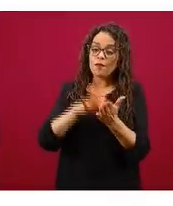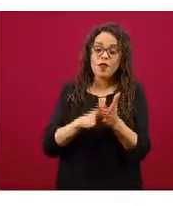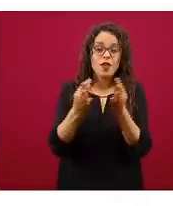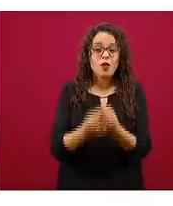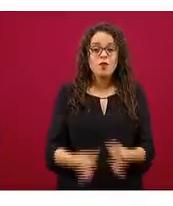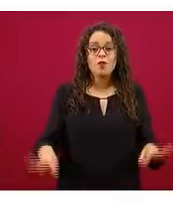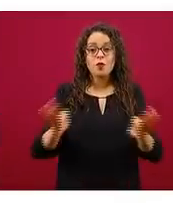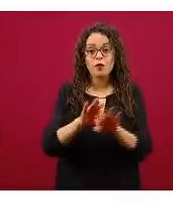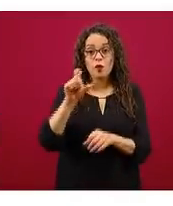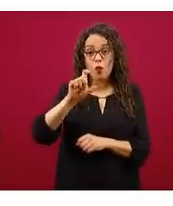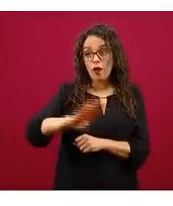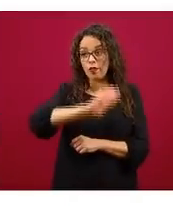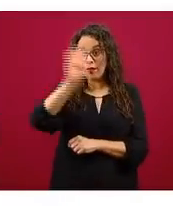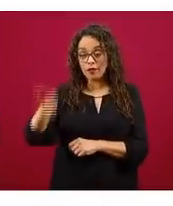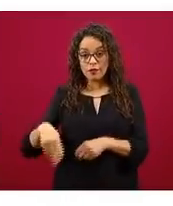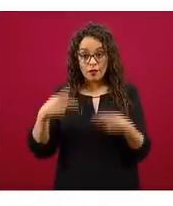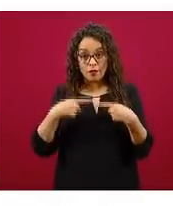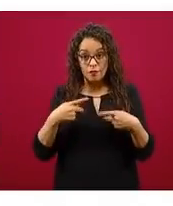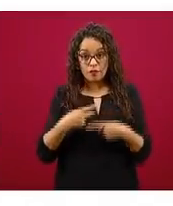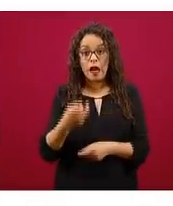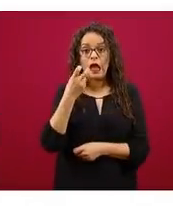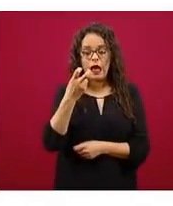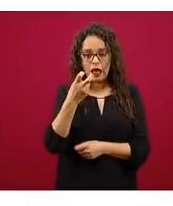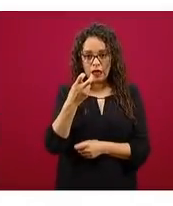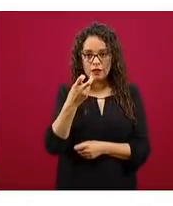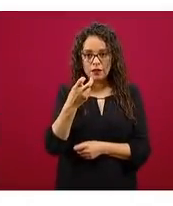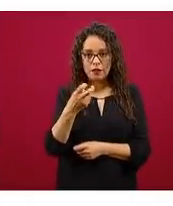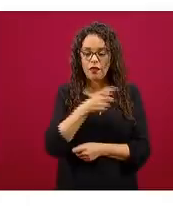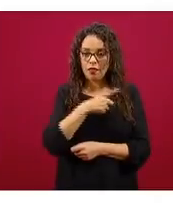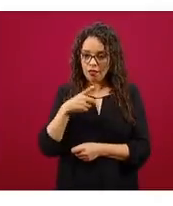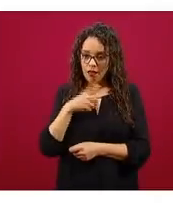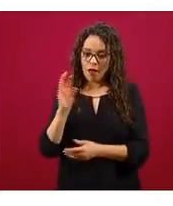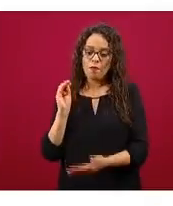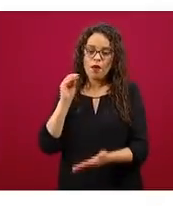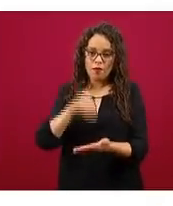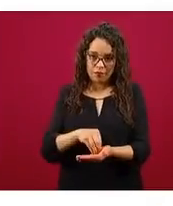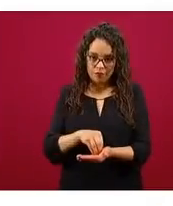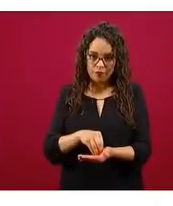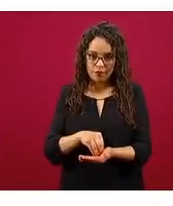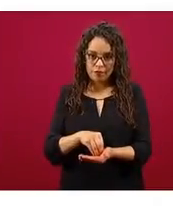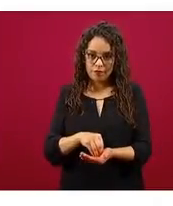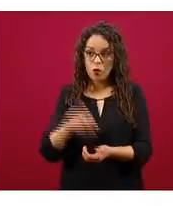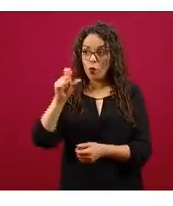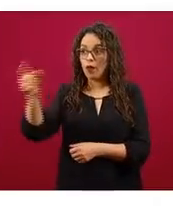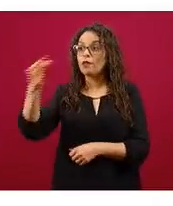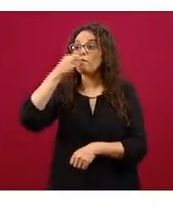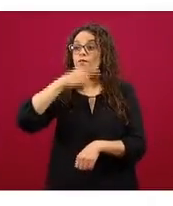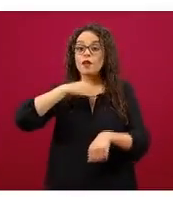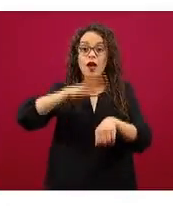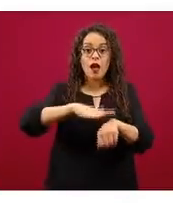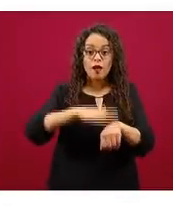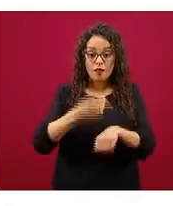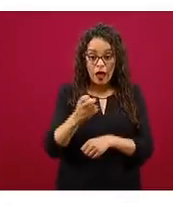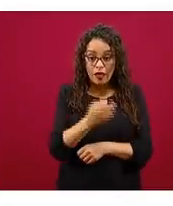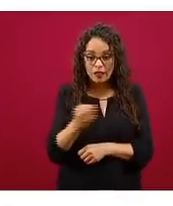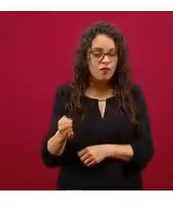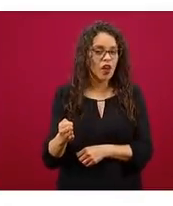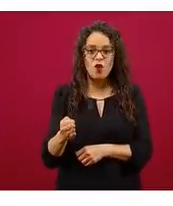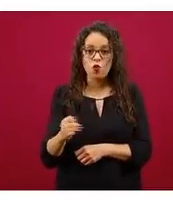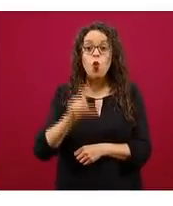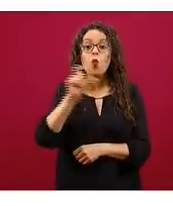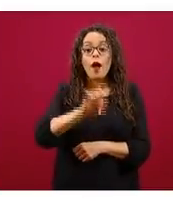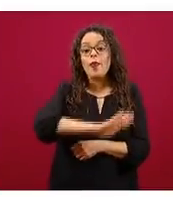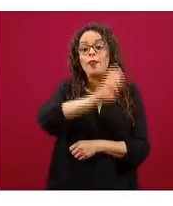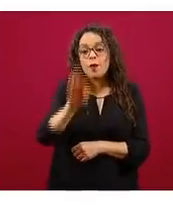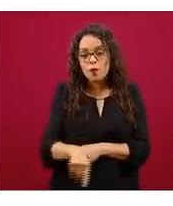en el día que fueron reportados. De tal manera que en el IMSS vamos a reportar estas defunciones en los siguientes días. Están siendo